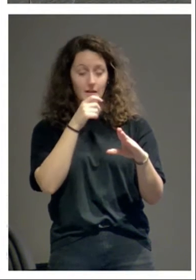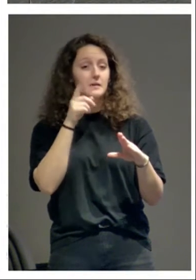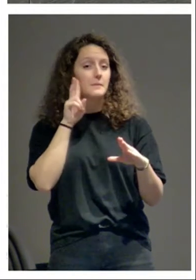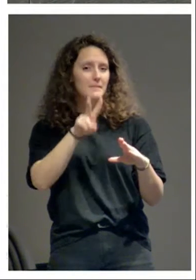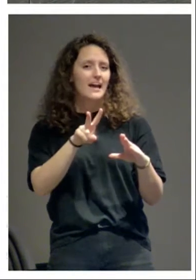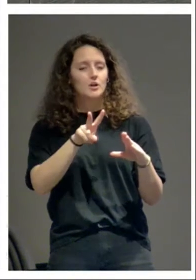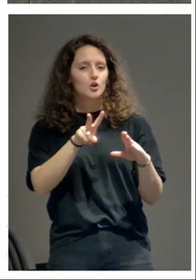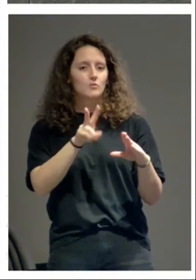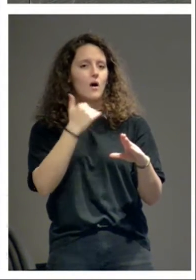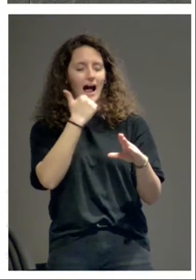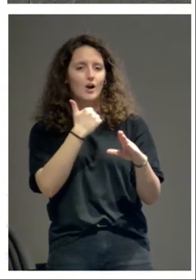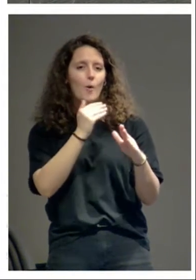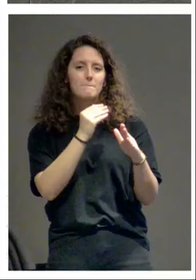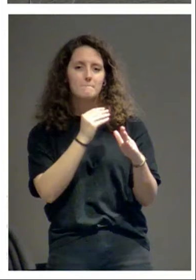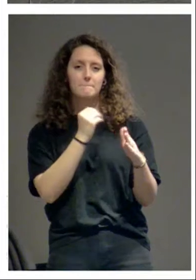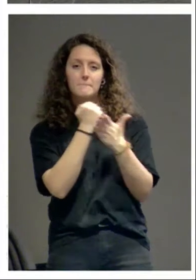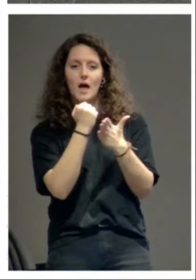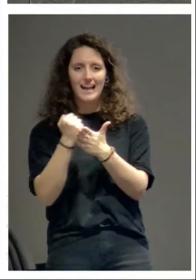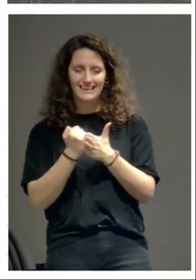los instrumentos, se ven perfectamente,